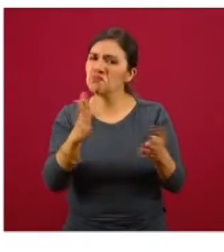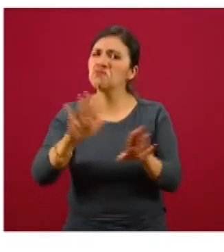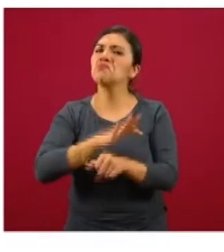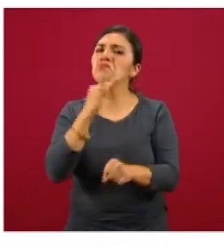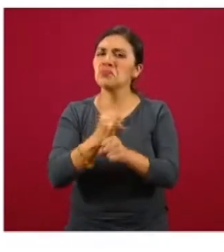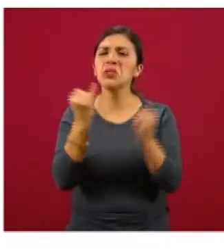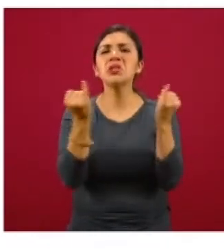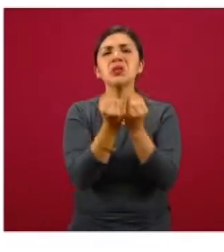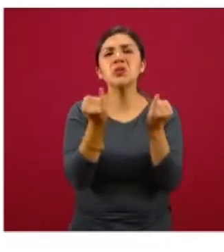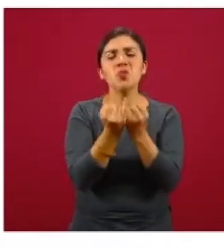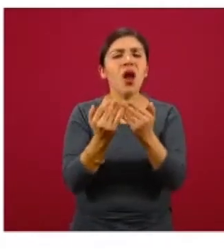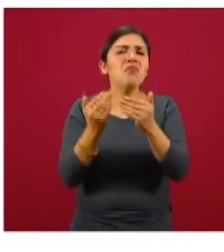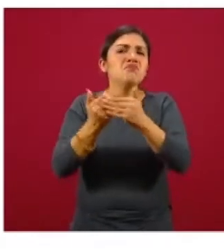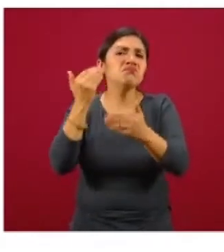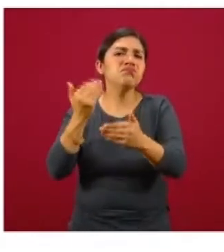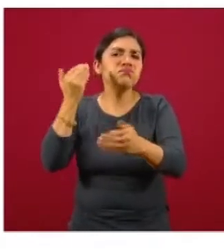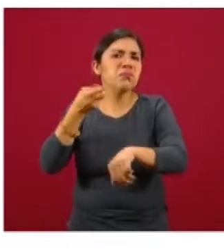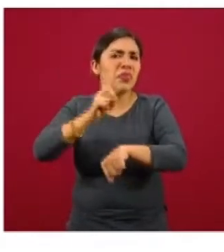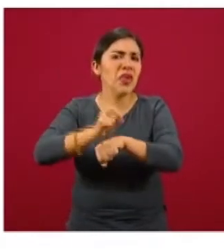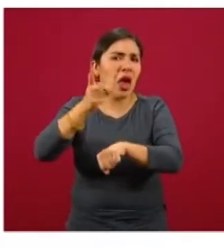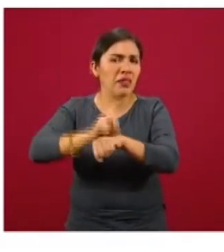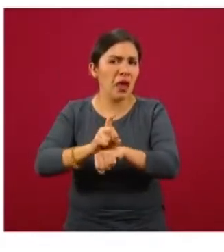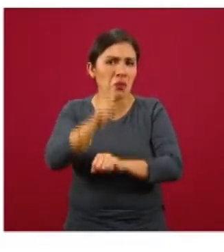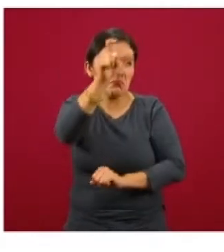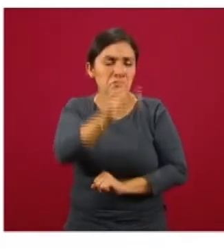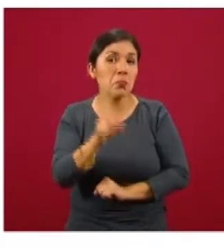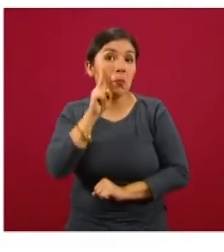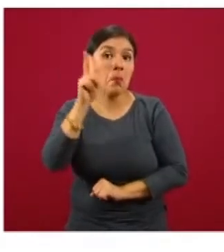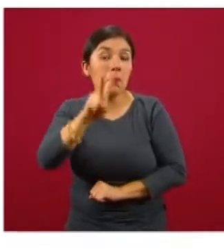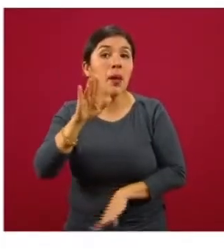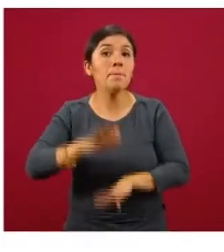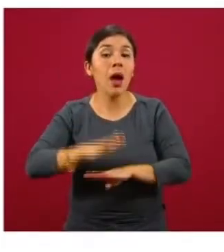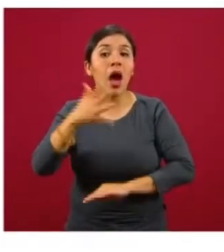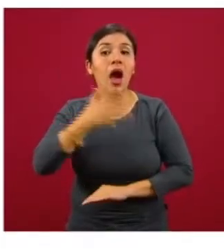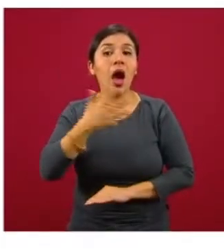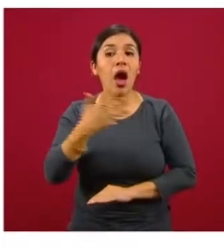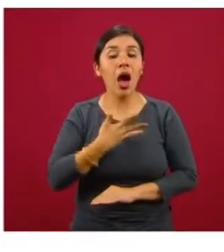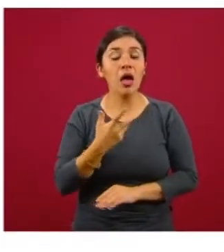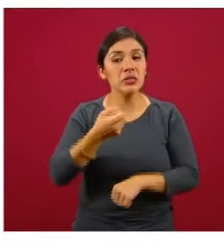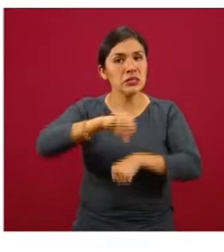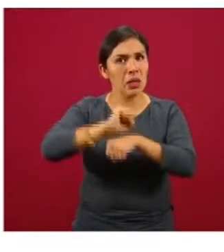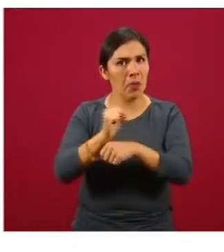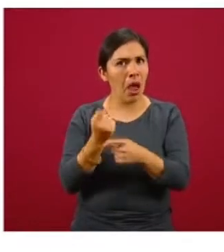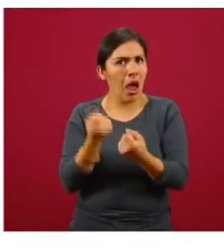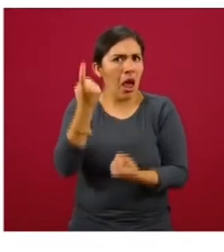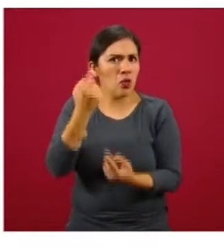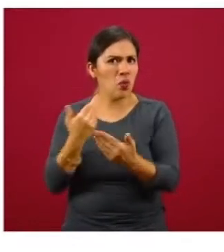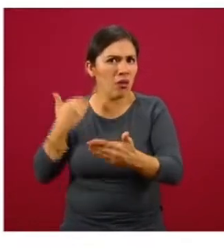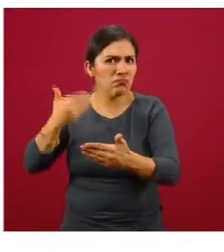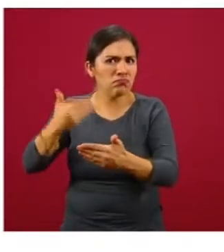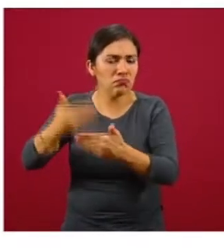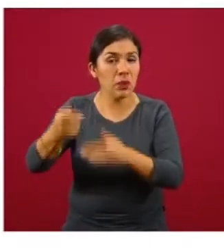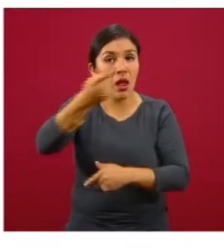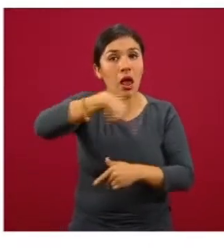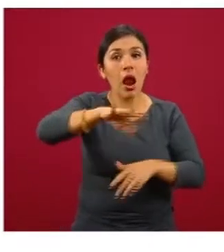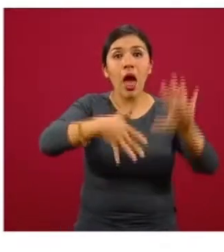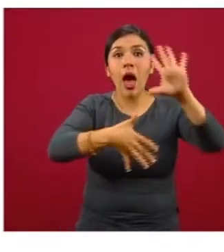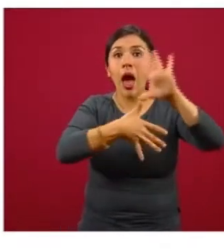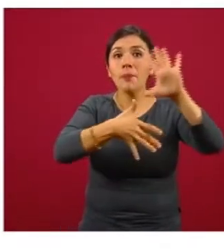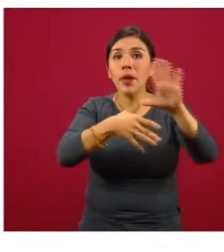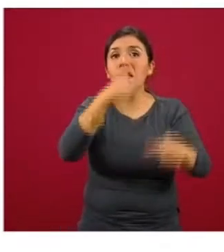confirmados activos, los cuales significan la pandemia activa en el país. Hay 86.591 casos negativos, 26